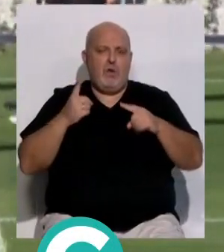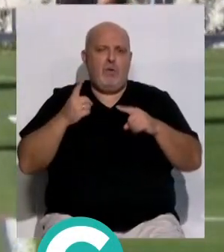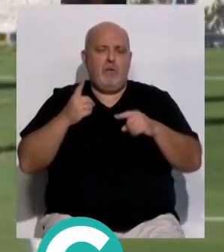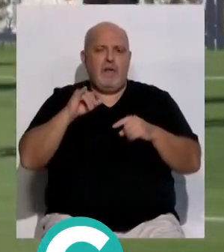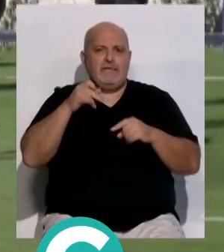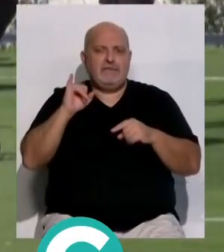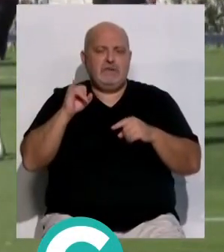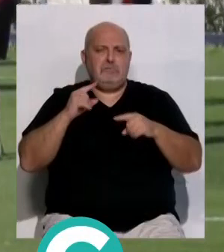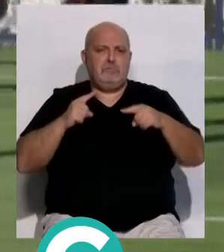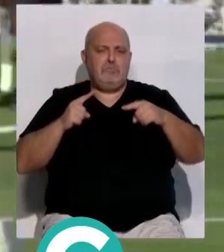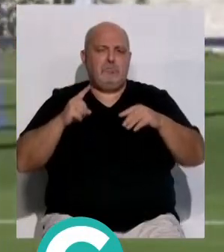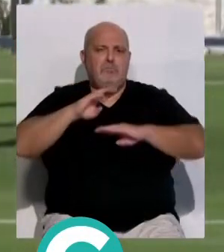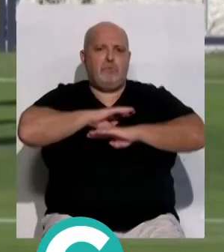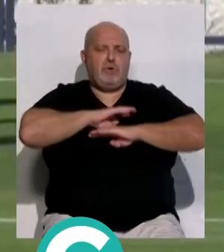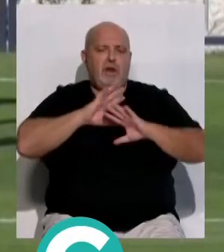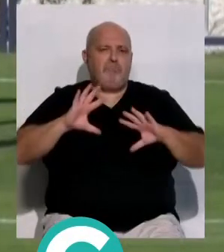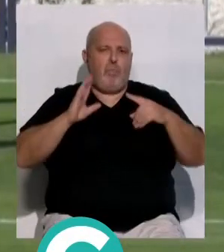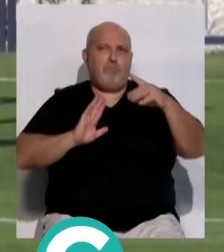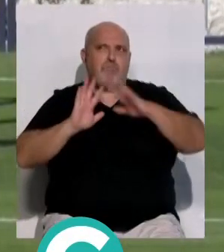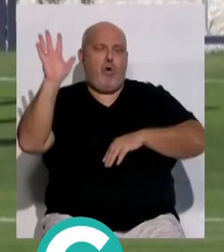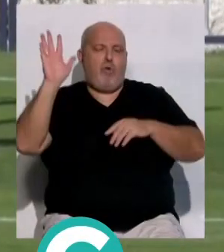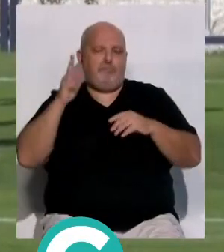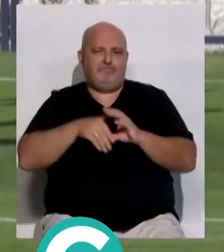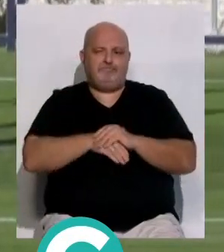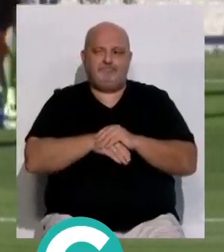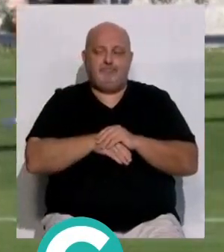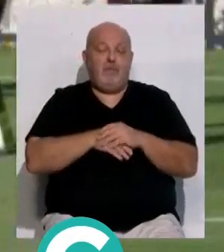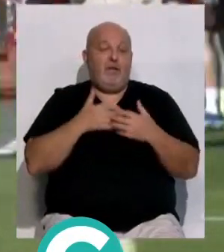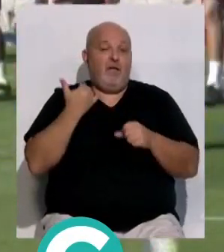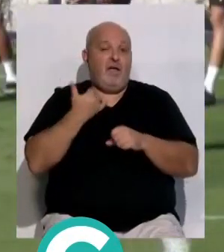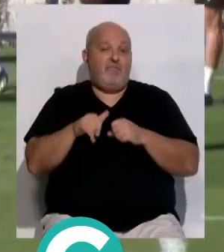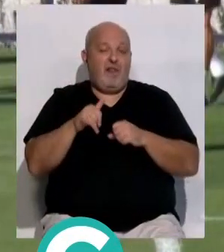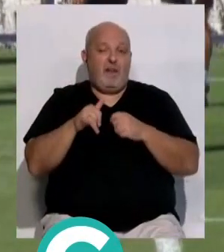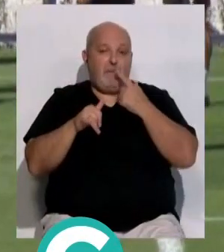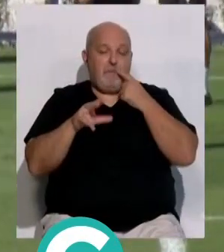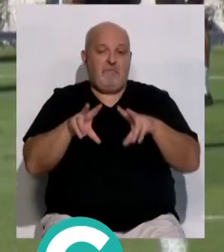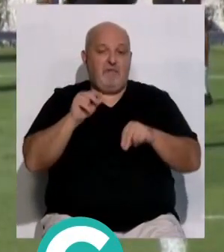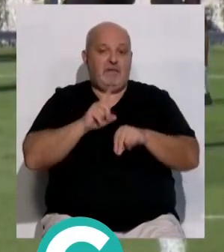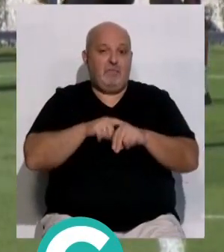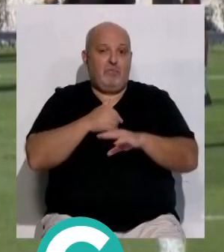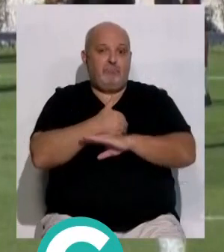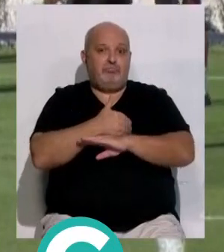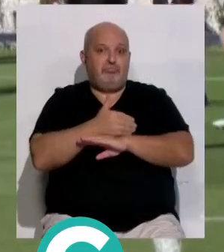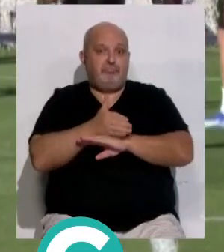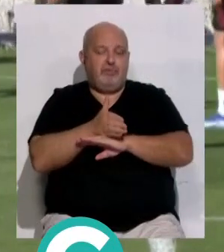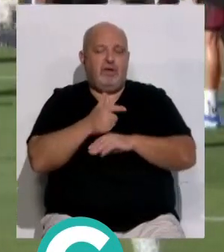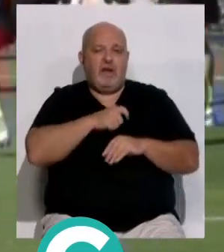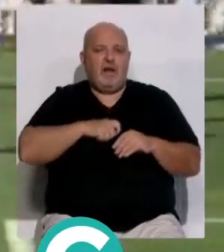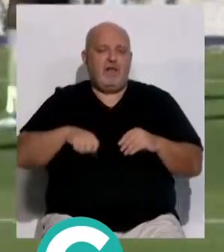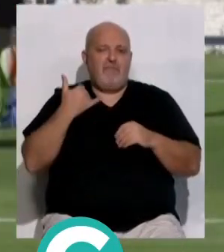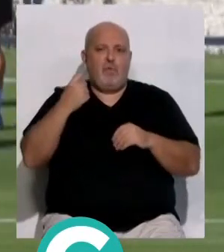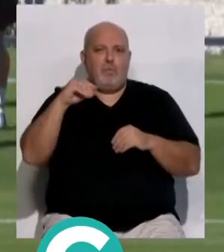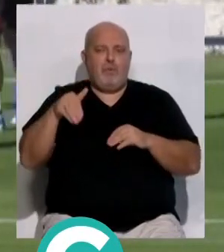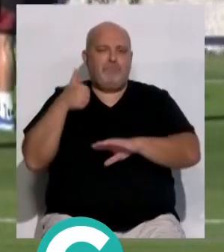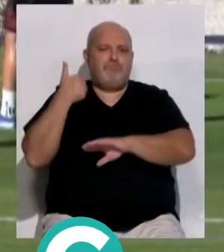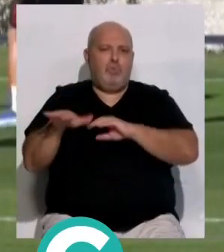Isi Palazón que se encargaría de evitar con al Leesma Prácticamente llegado a la finalización del tiempo reglamentario el Rayo se quedaba con